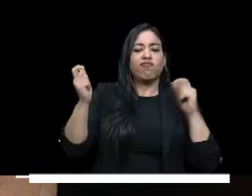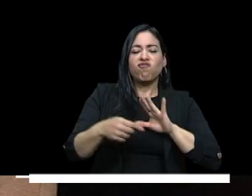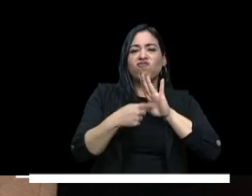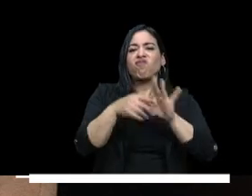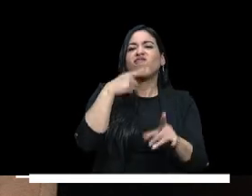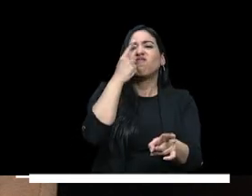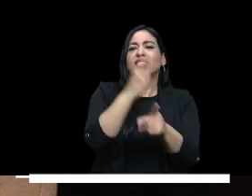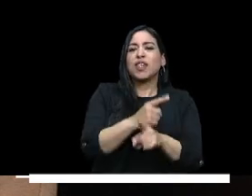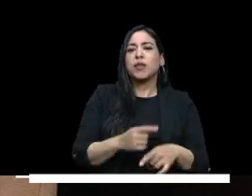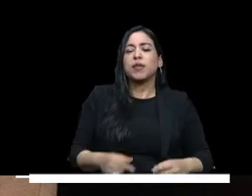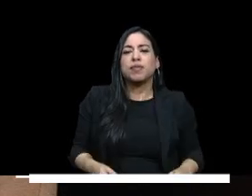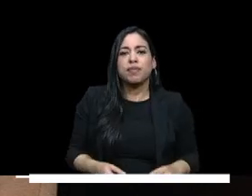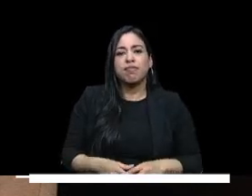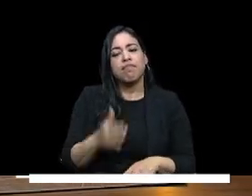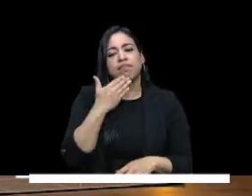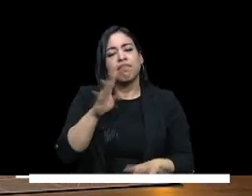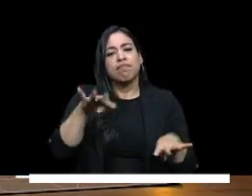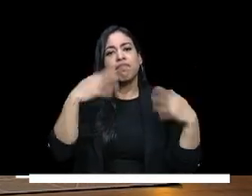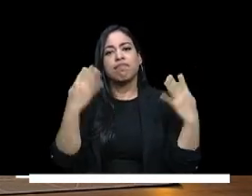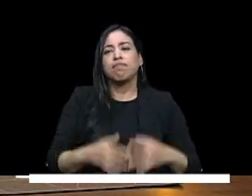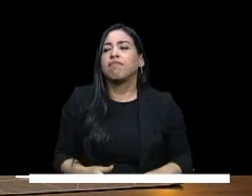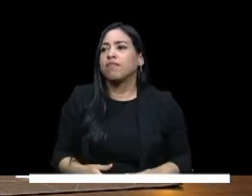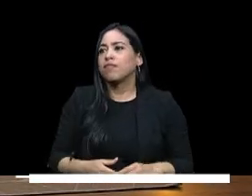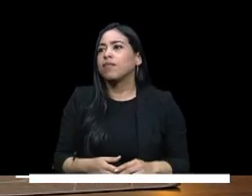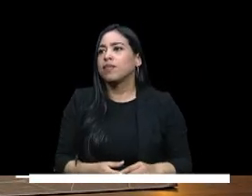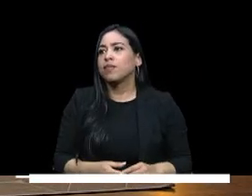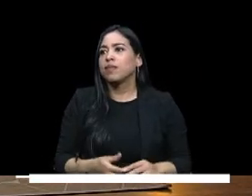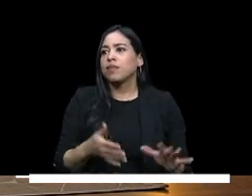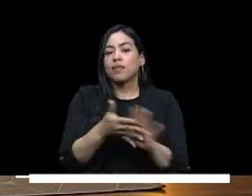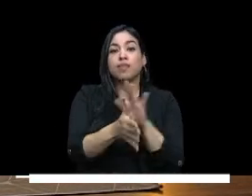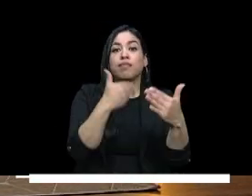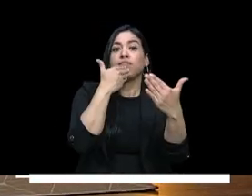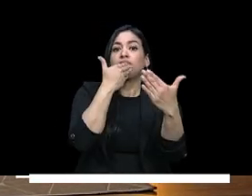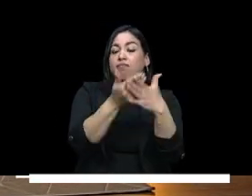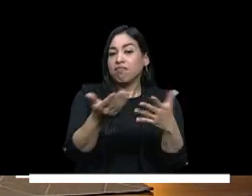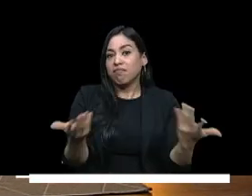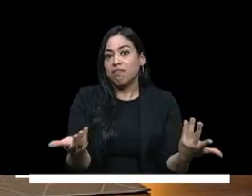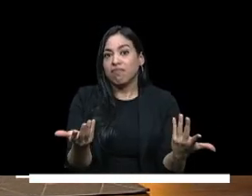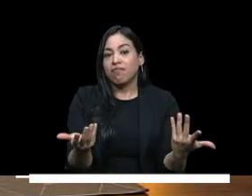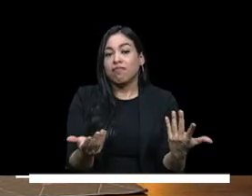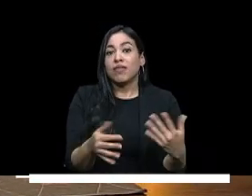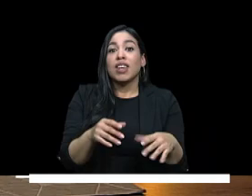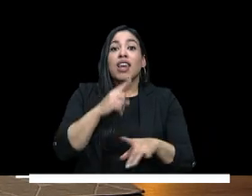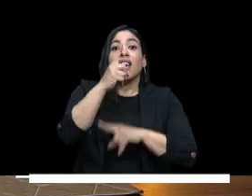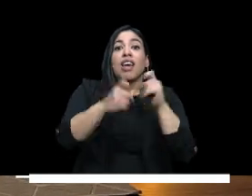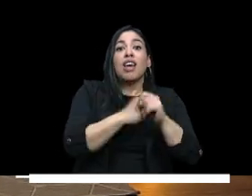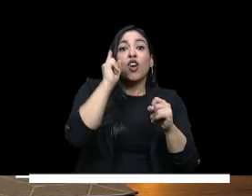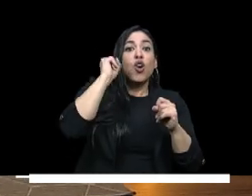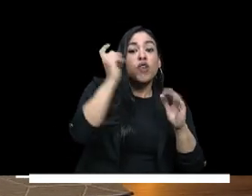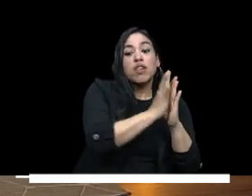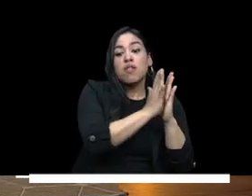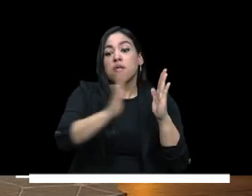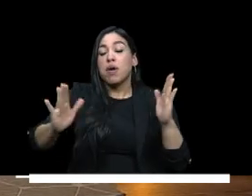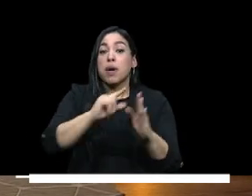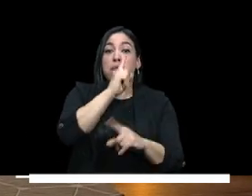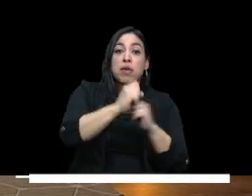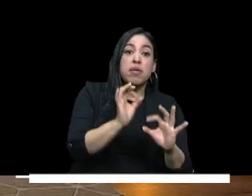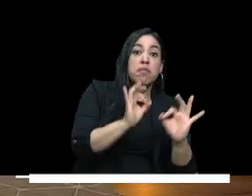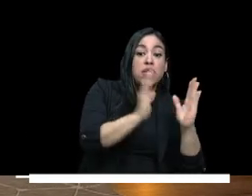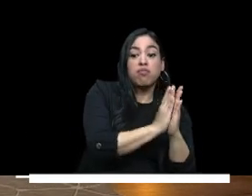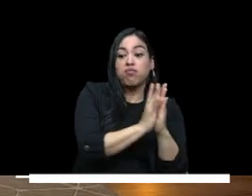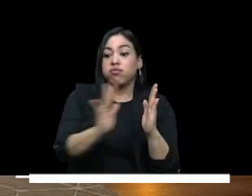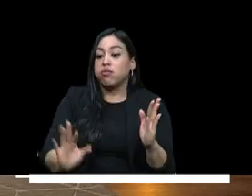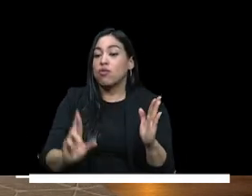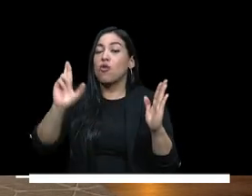note en la educación muchas gracias pues muchísimas gracias a ustedes y bueno buen resto de gobierno este es el primer año vamos a estar muy